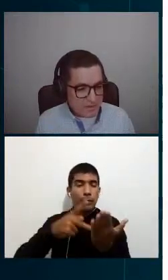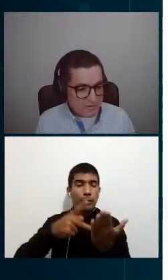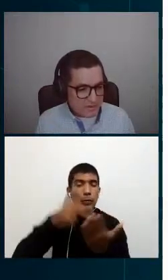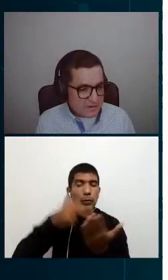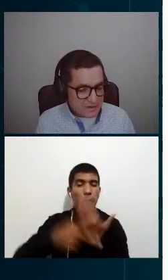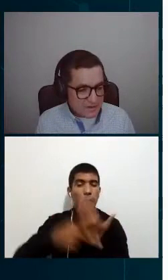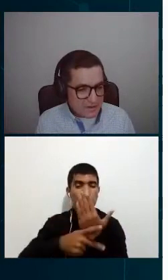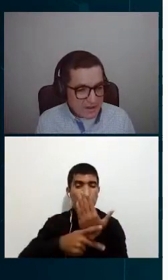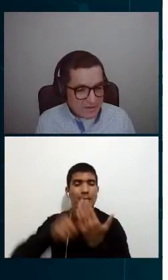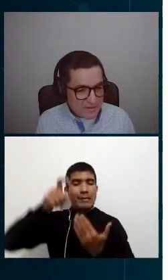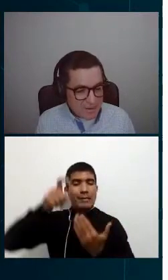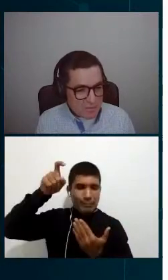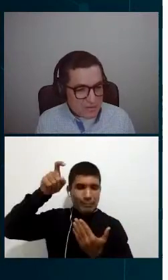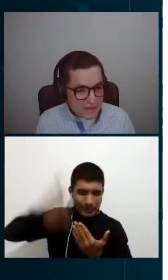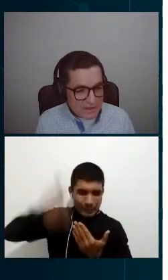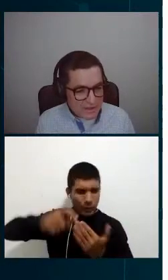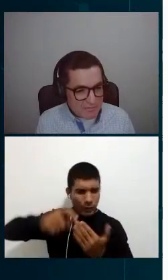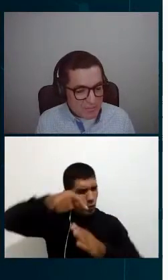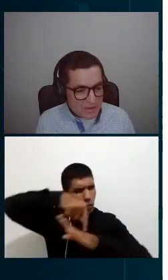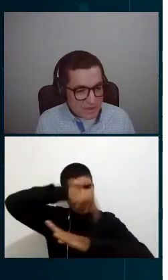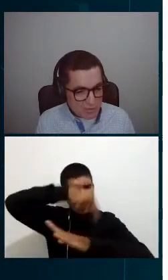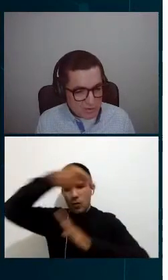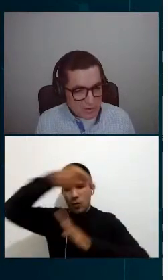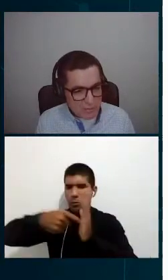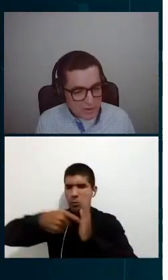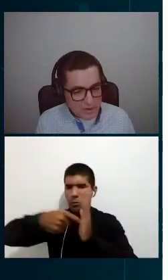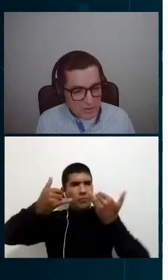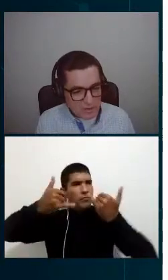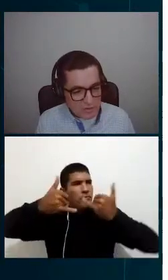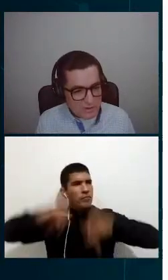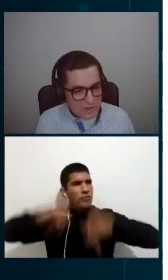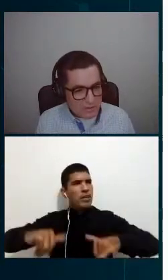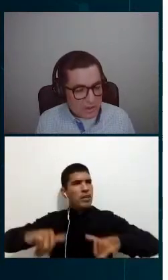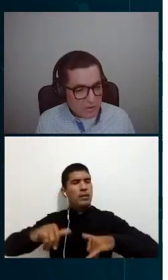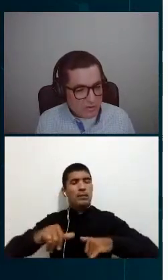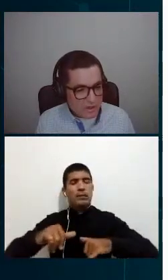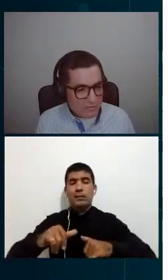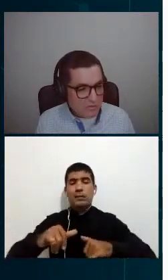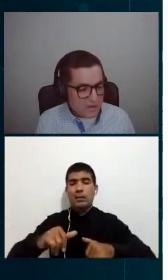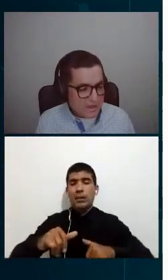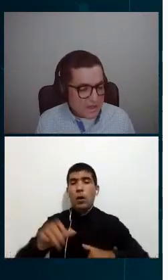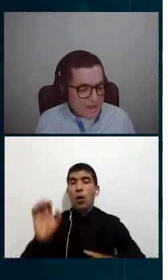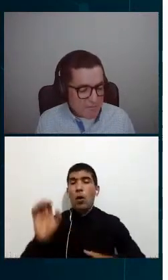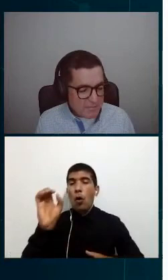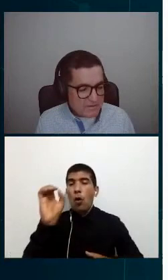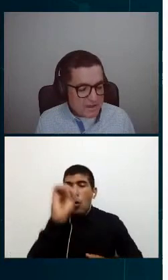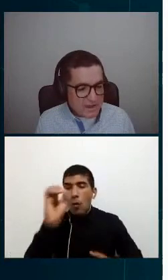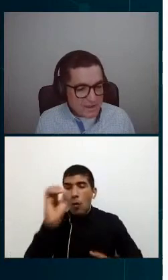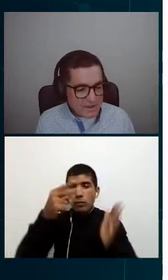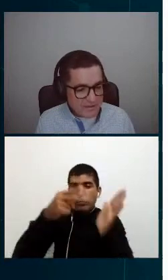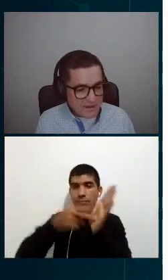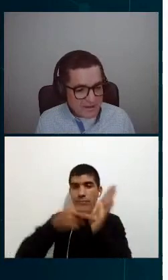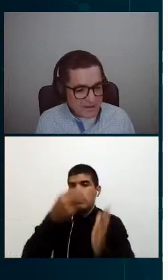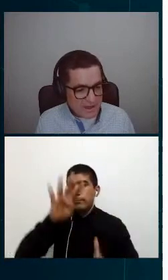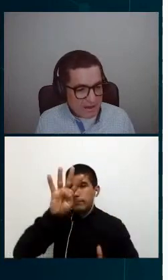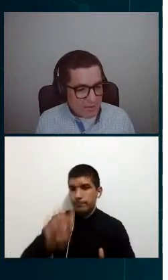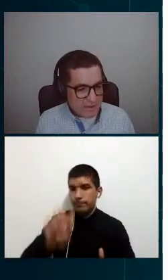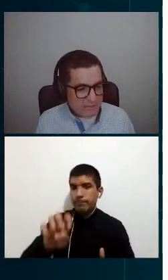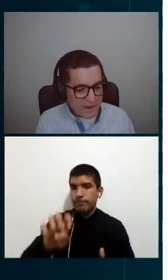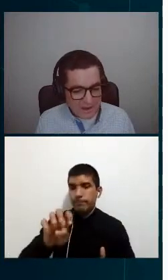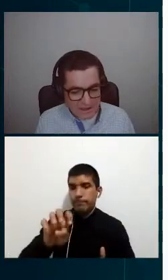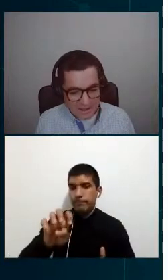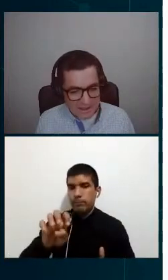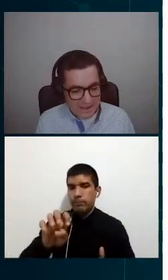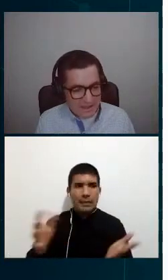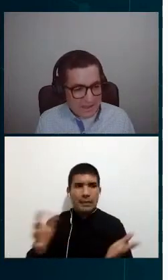Entonces, si vemos ahí el tiempo de ejecución del proyecto, considerando que los equipos empiezan a ingresar a